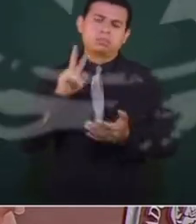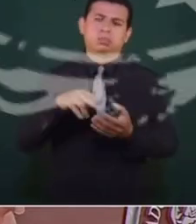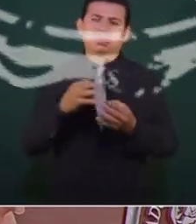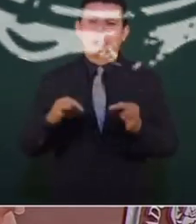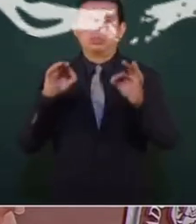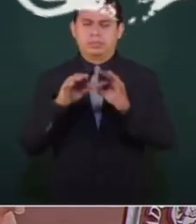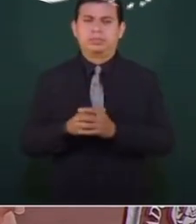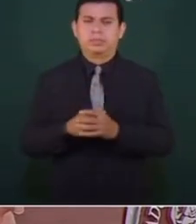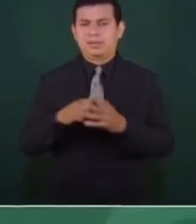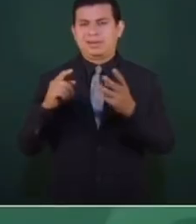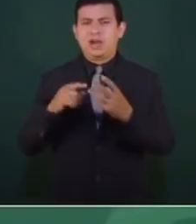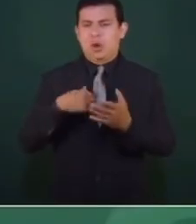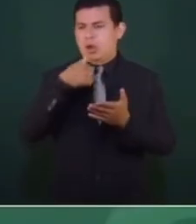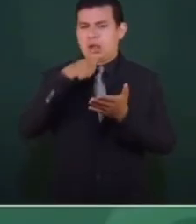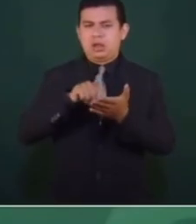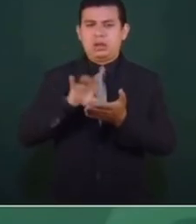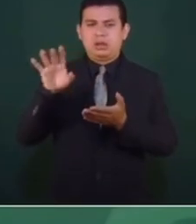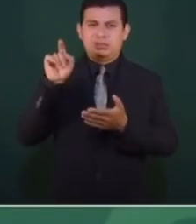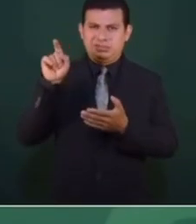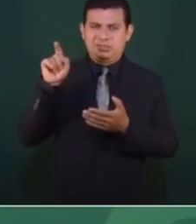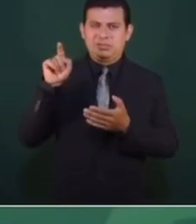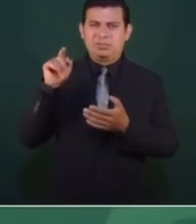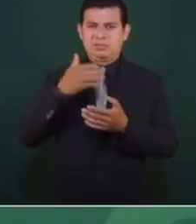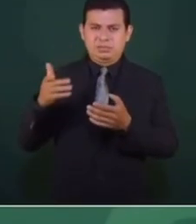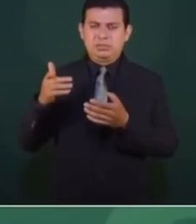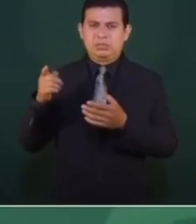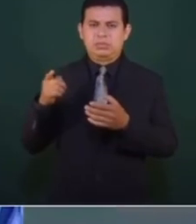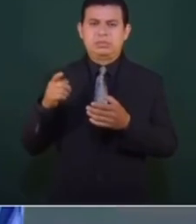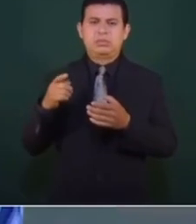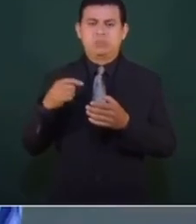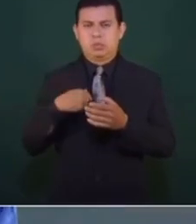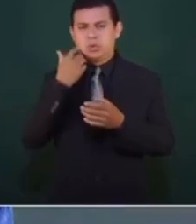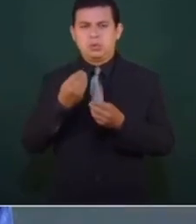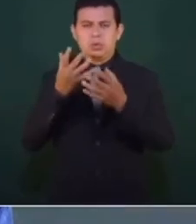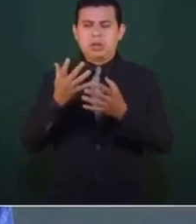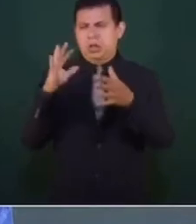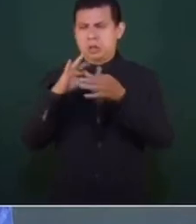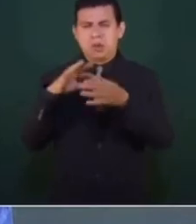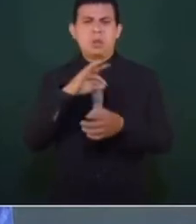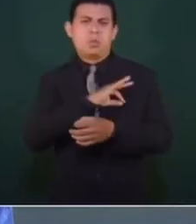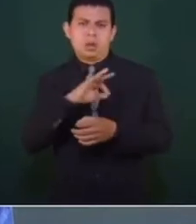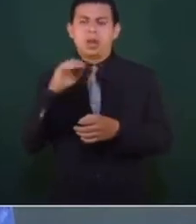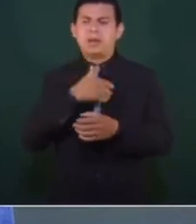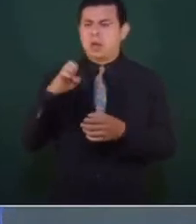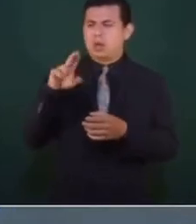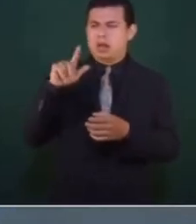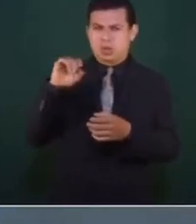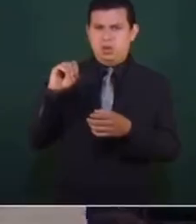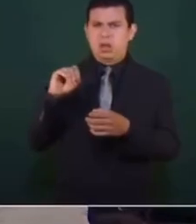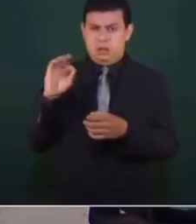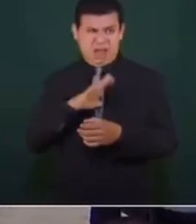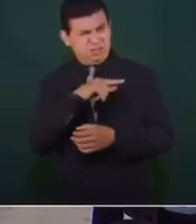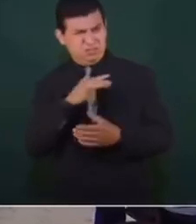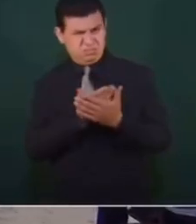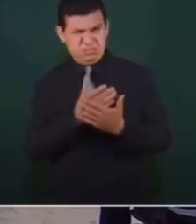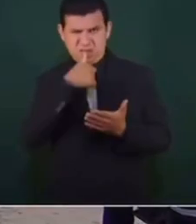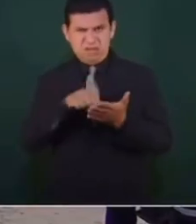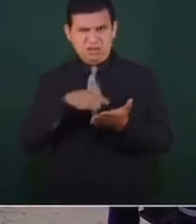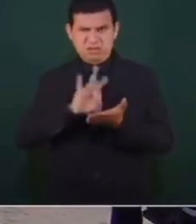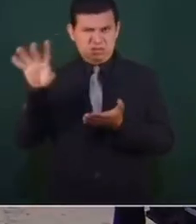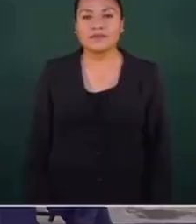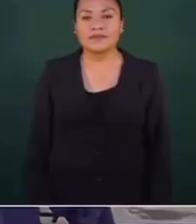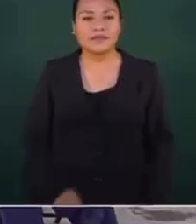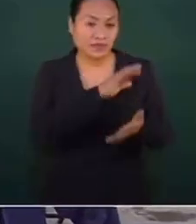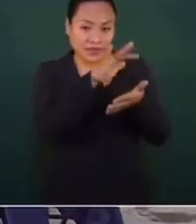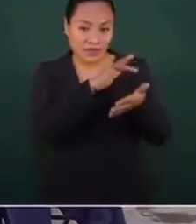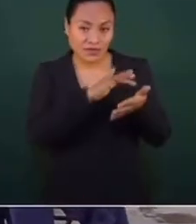Sobre la carta que envié al presidente Biden, creo que sí, podemos darla a conocer. No sé si la tengas, la carta. ¡Producción!